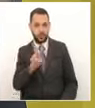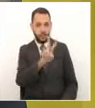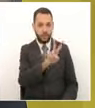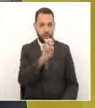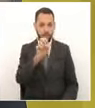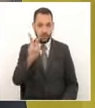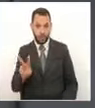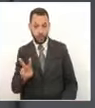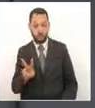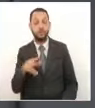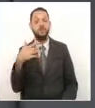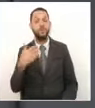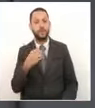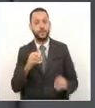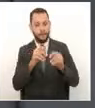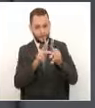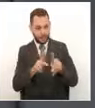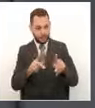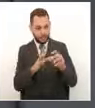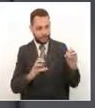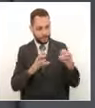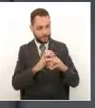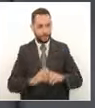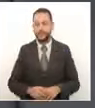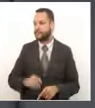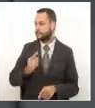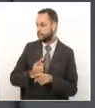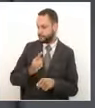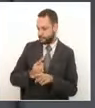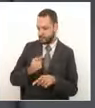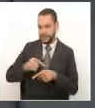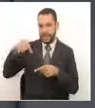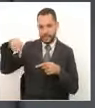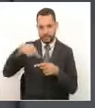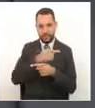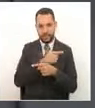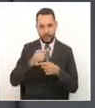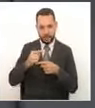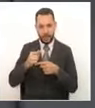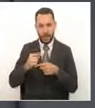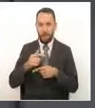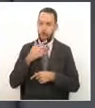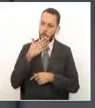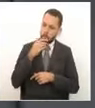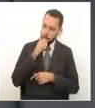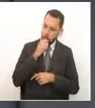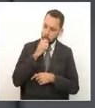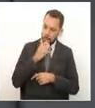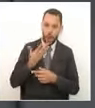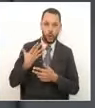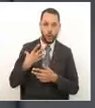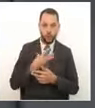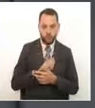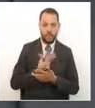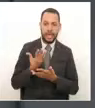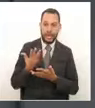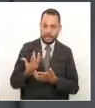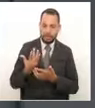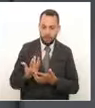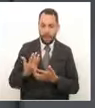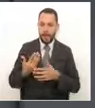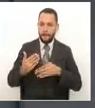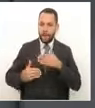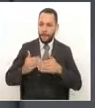Exactamente, esta semana tenemos un comportamiento que estábamos esperando en el departamento y es el aplanamiento de la